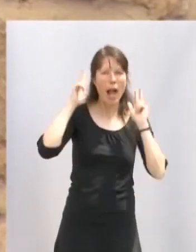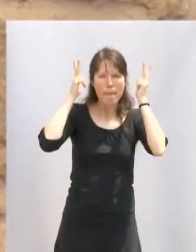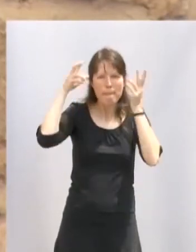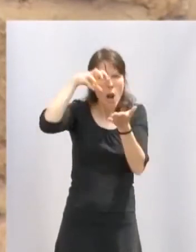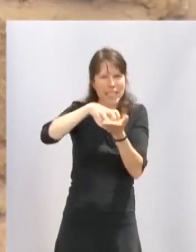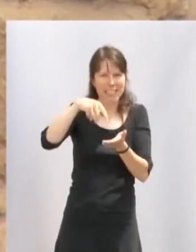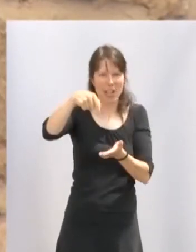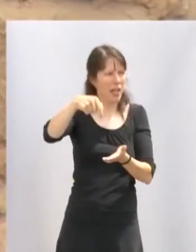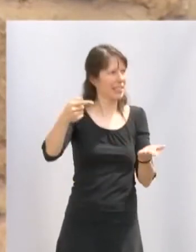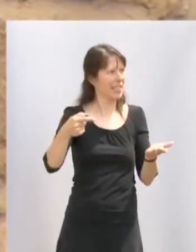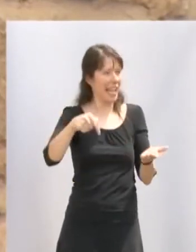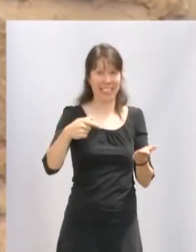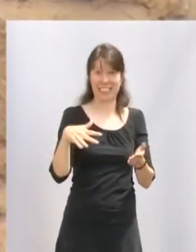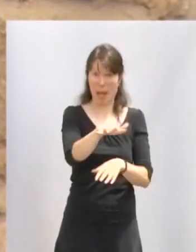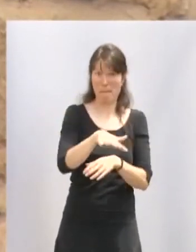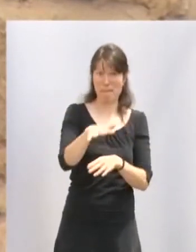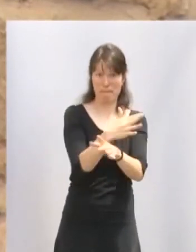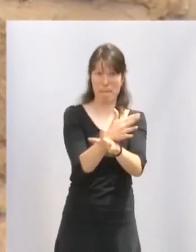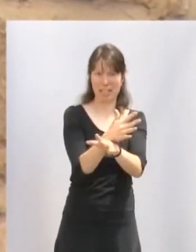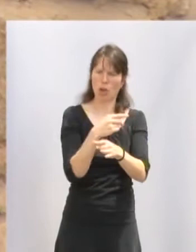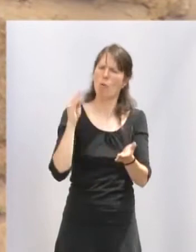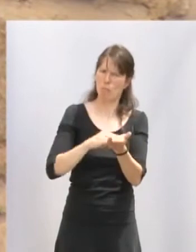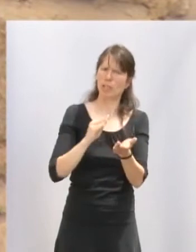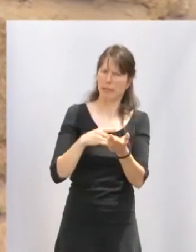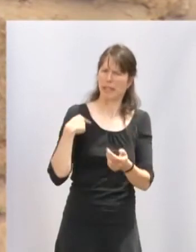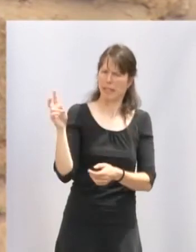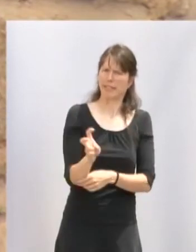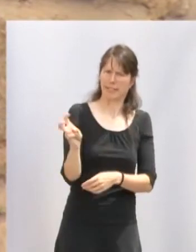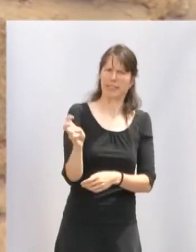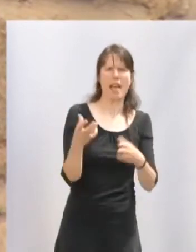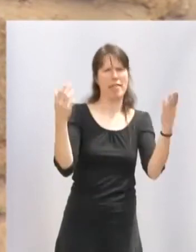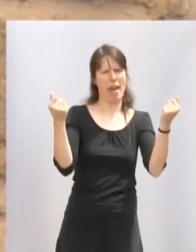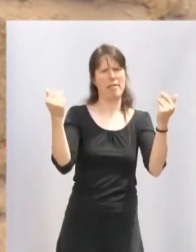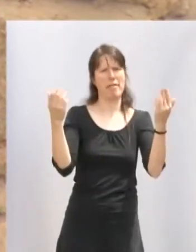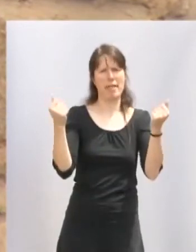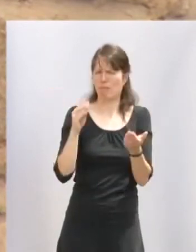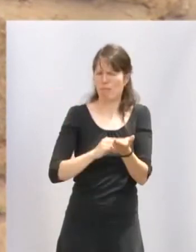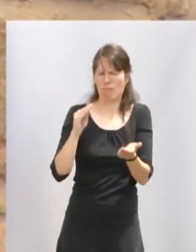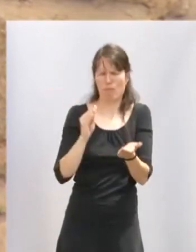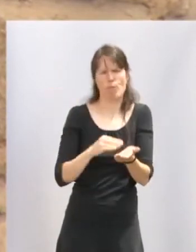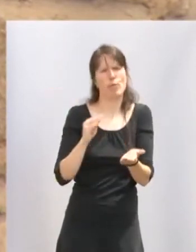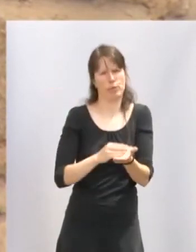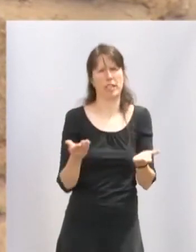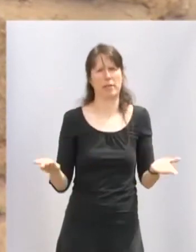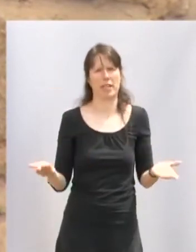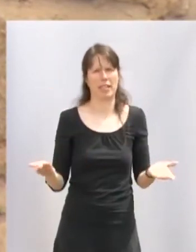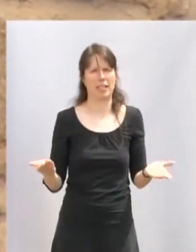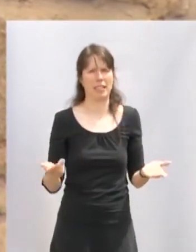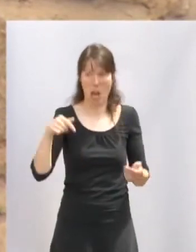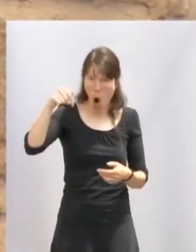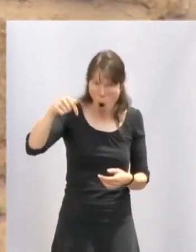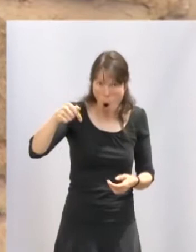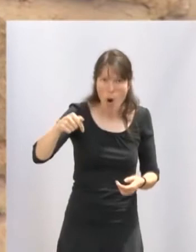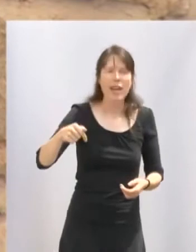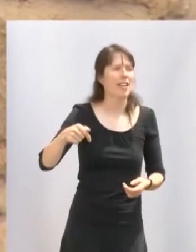este patio que ha sido testigo ocular de la interpretación de nuestras danzas en tantas y tantas ocasiones y que hoy